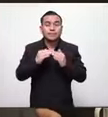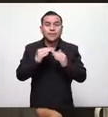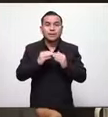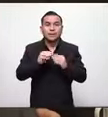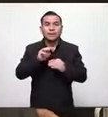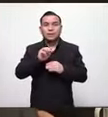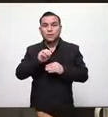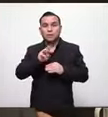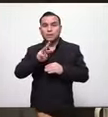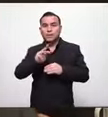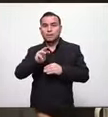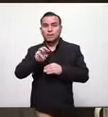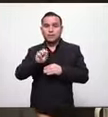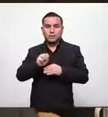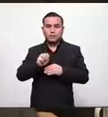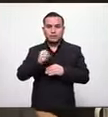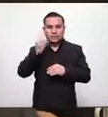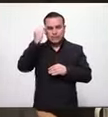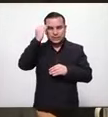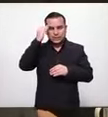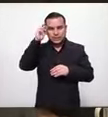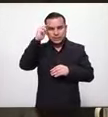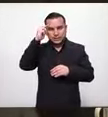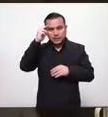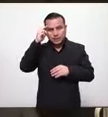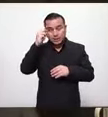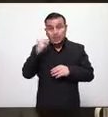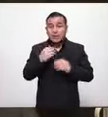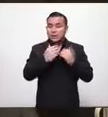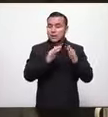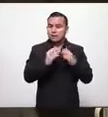dice porque ustedes saben que no es la única fuente del saber